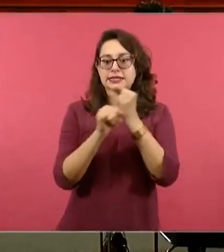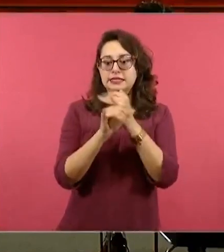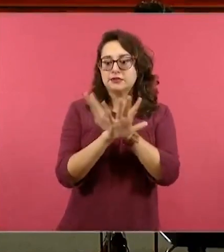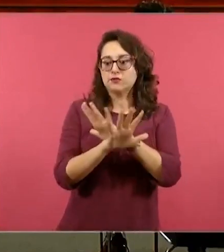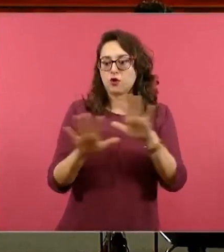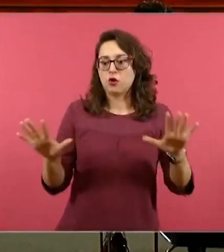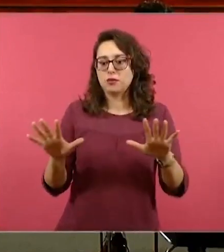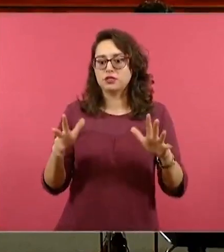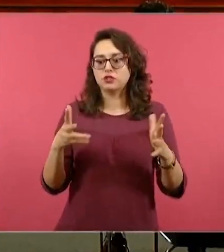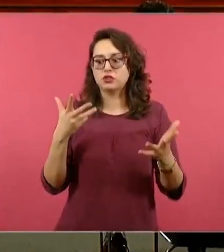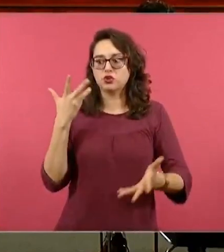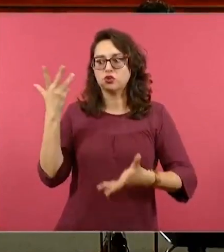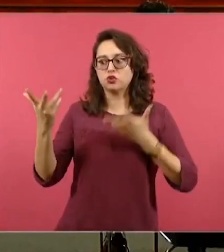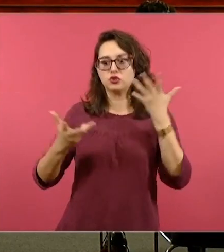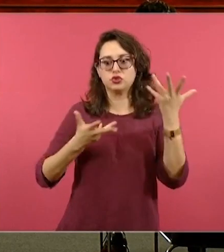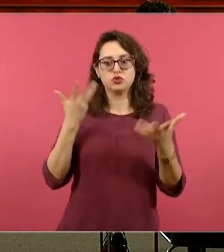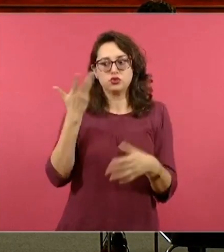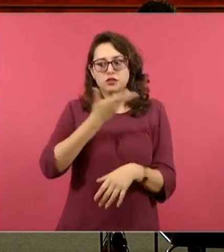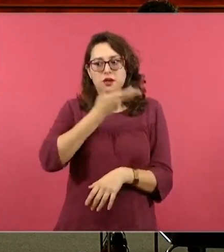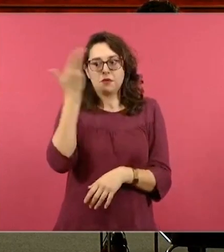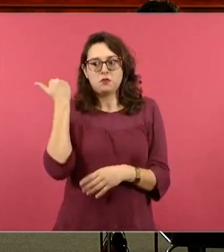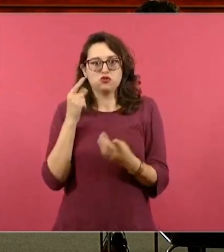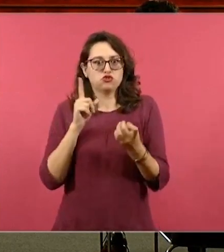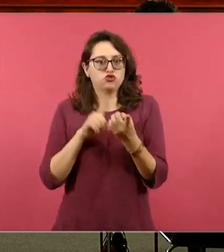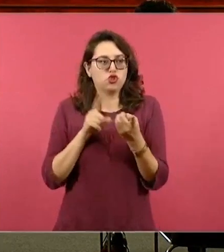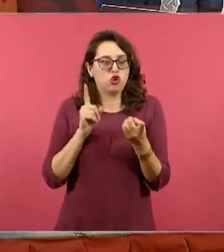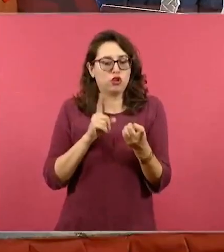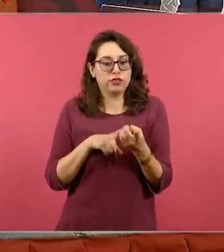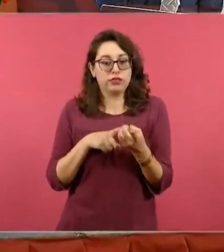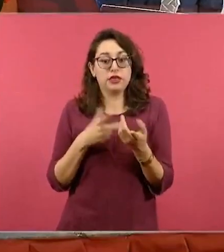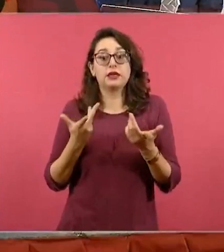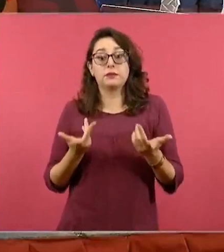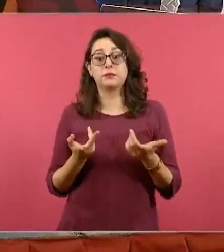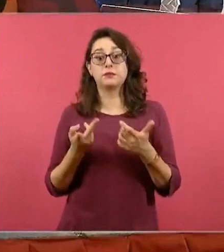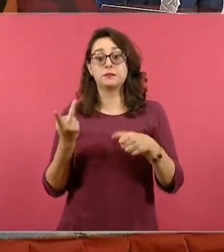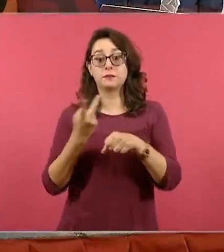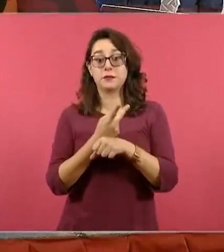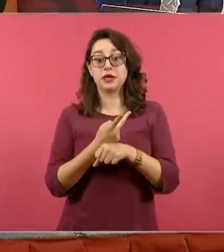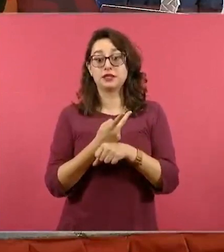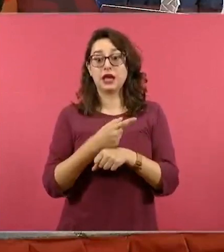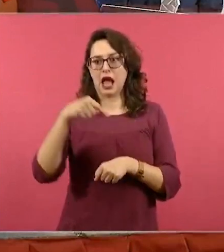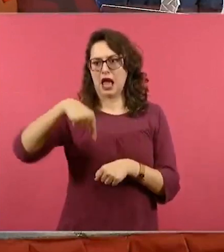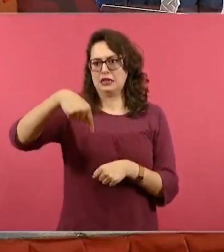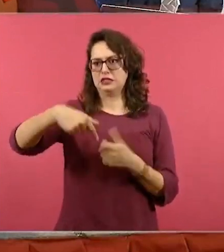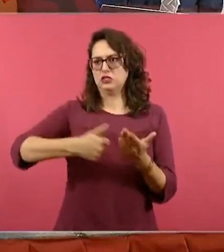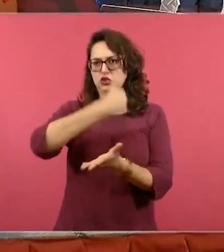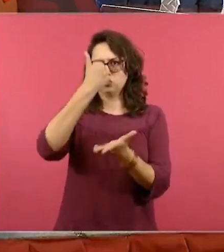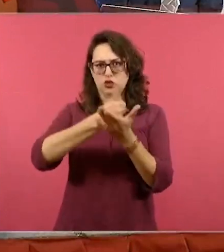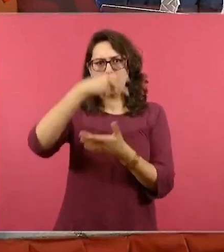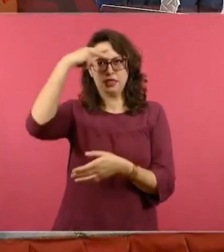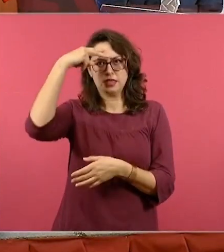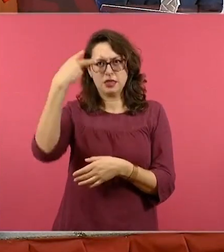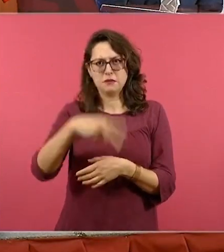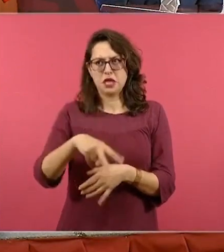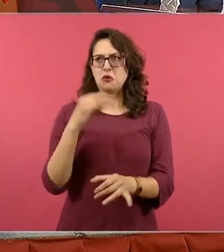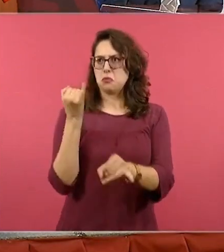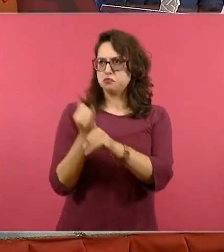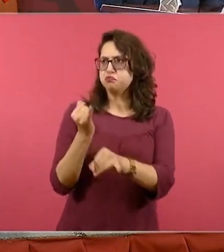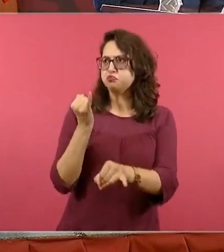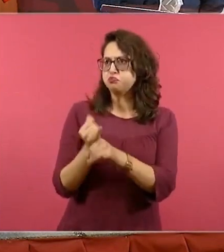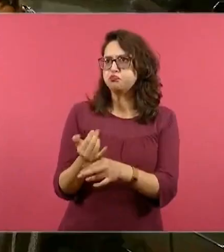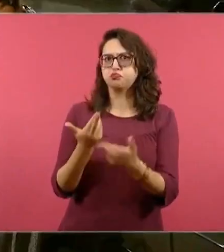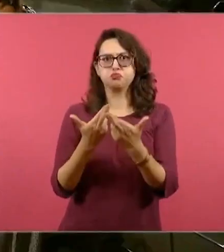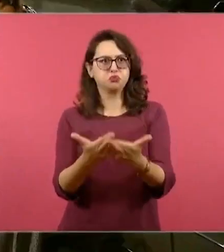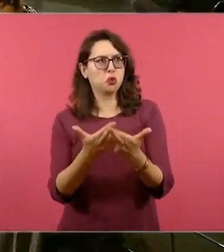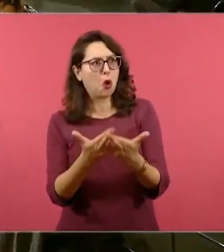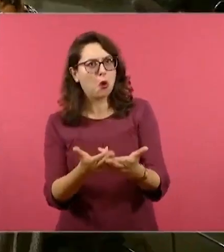mayoría de las veces ya estamos hasta acá de información, la realidad en muchas escuelas es que eso no pasa. No tenemos ese mismo acceso a la internet, a la luz, etc.